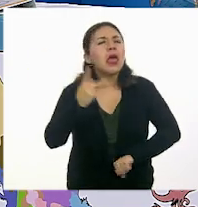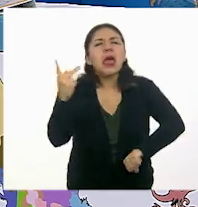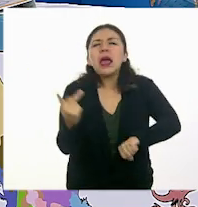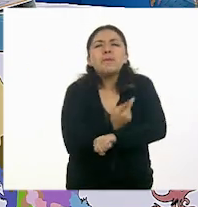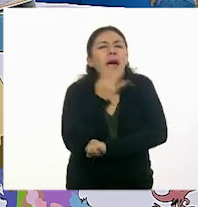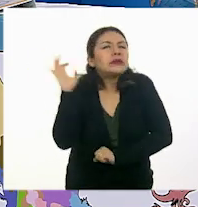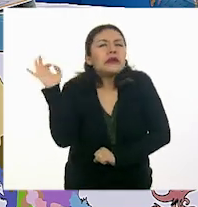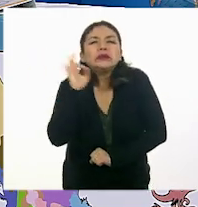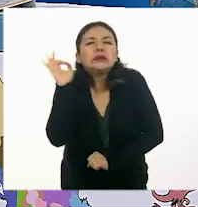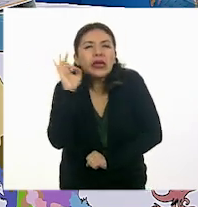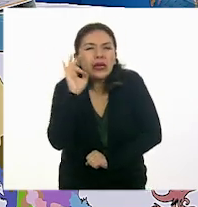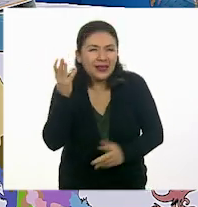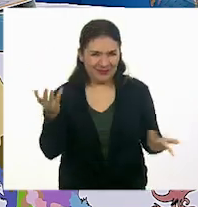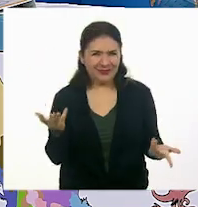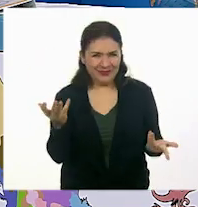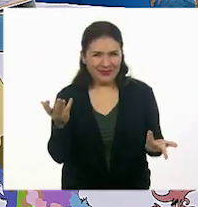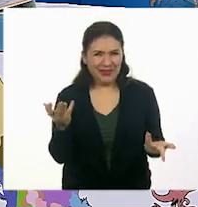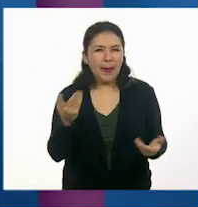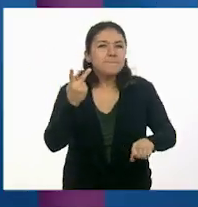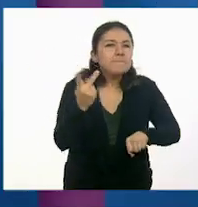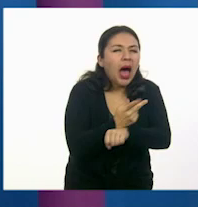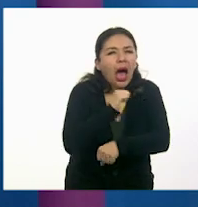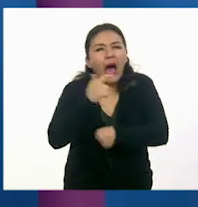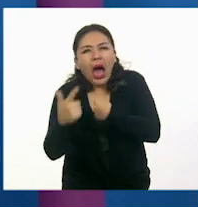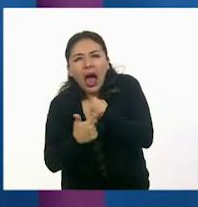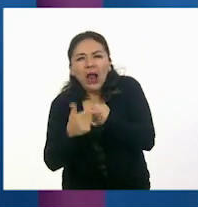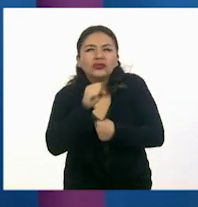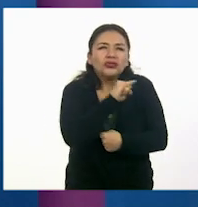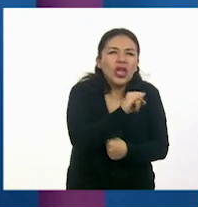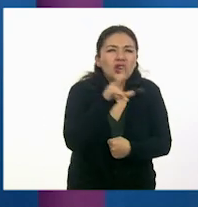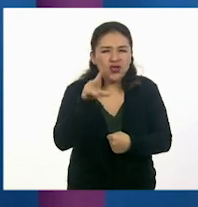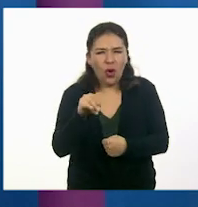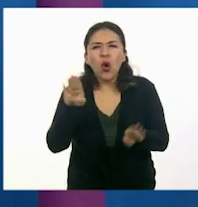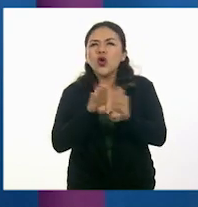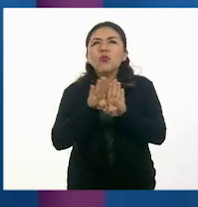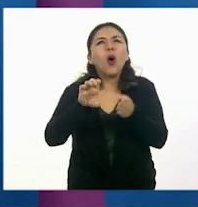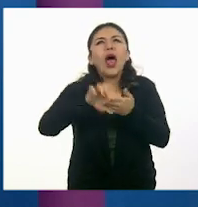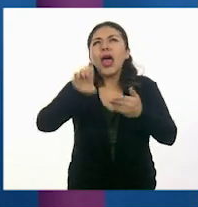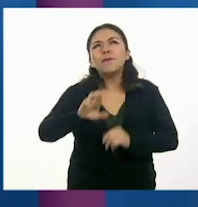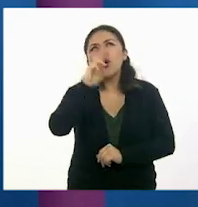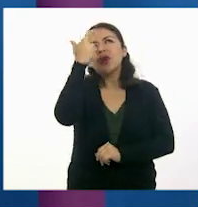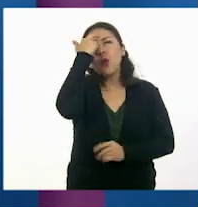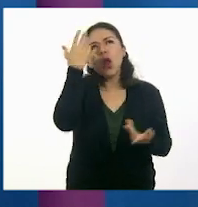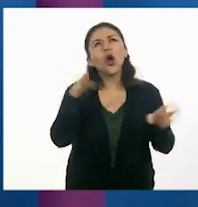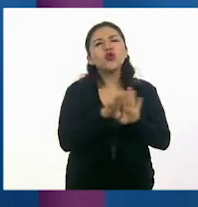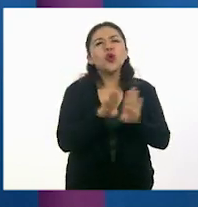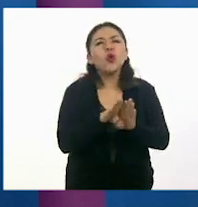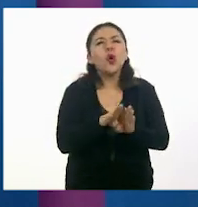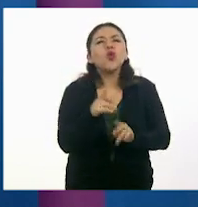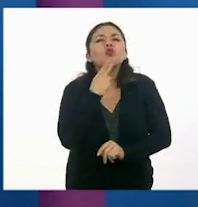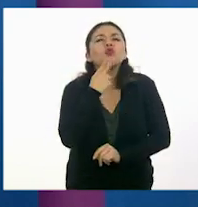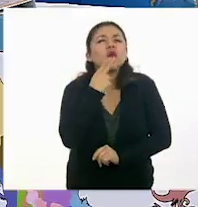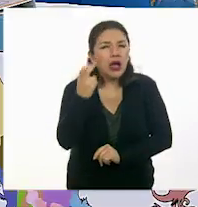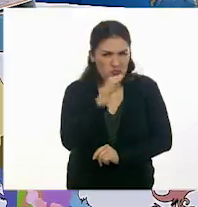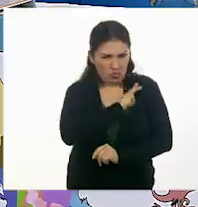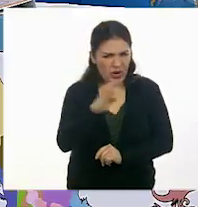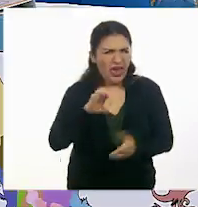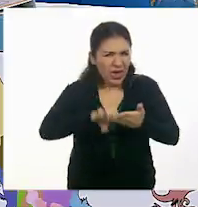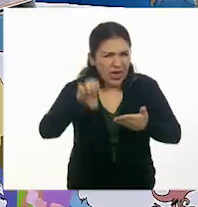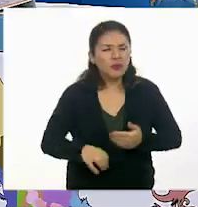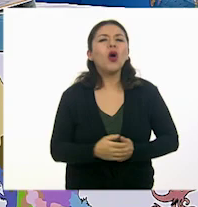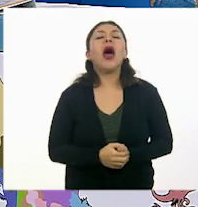si hiciera tal cosa? ¿Podemos, por ejemplo, recordar algunas formas de utilizar el sí mágico? Sí, claro.